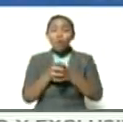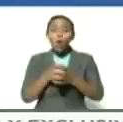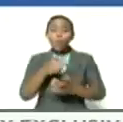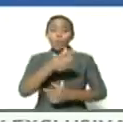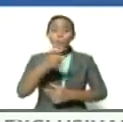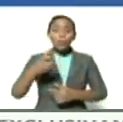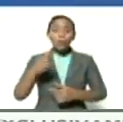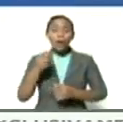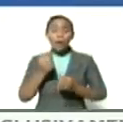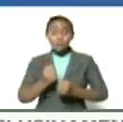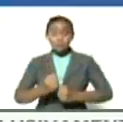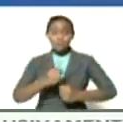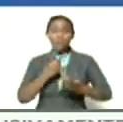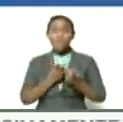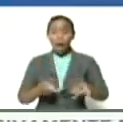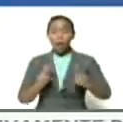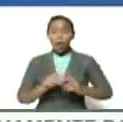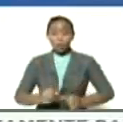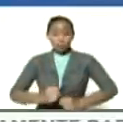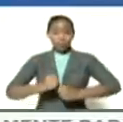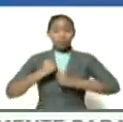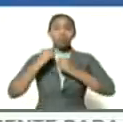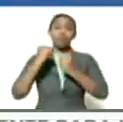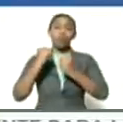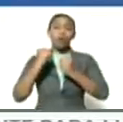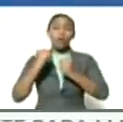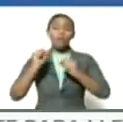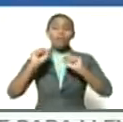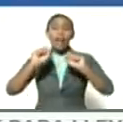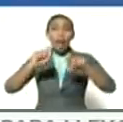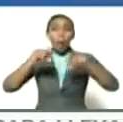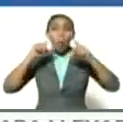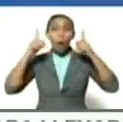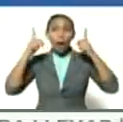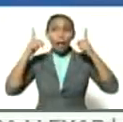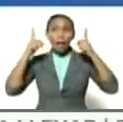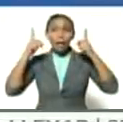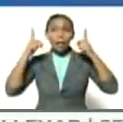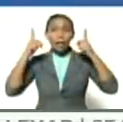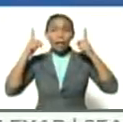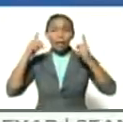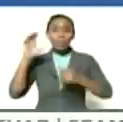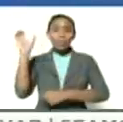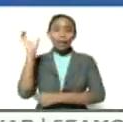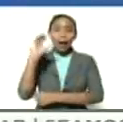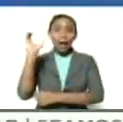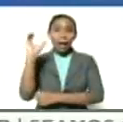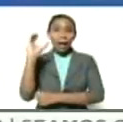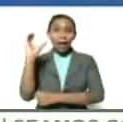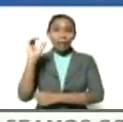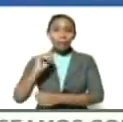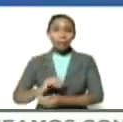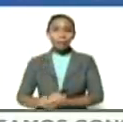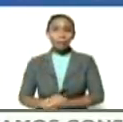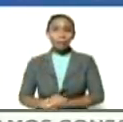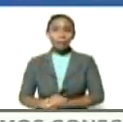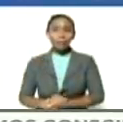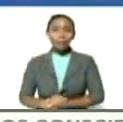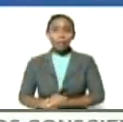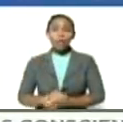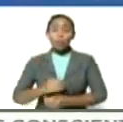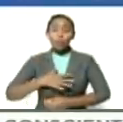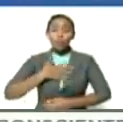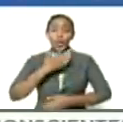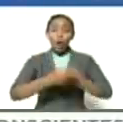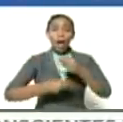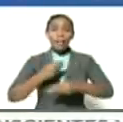que desde la guaira desde Caracas fueron capaces